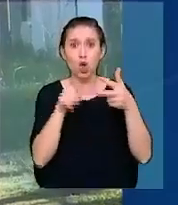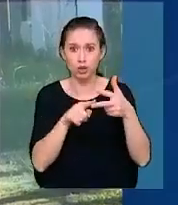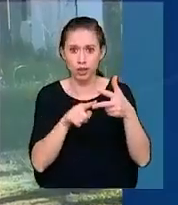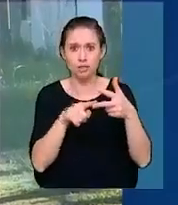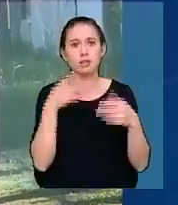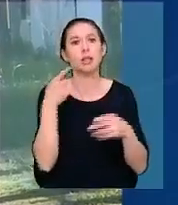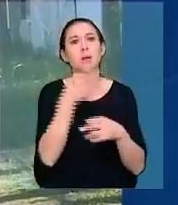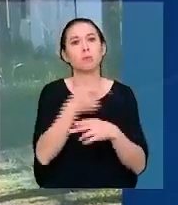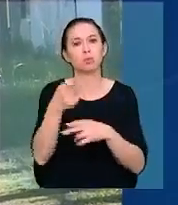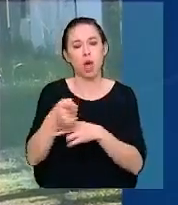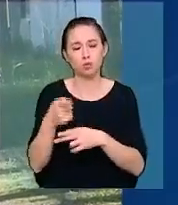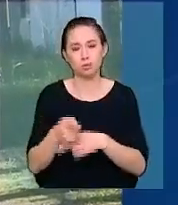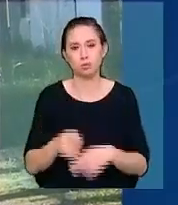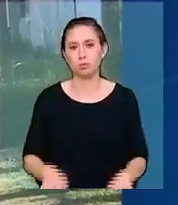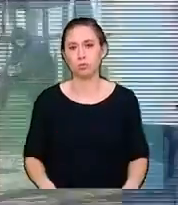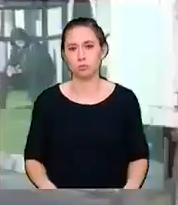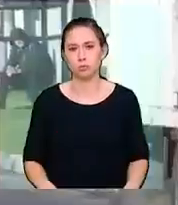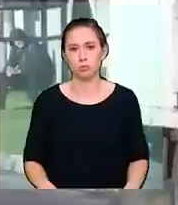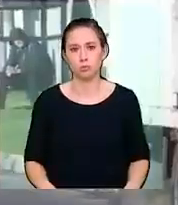imputados.